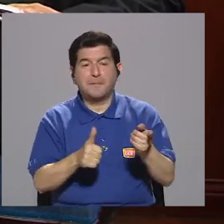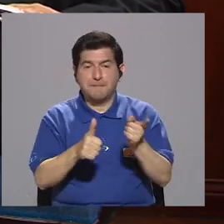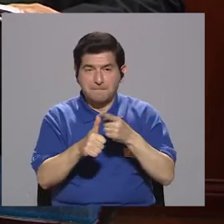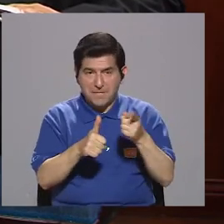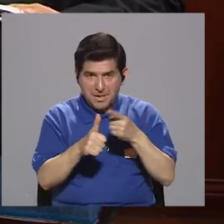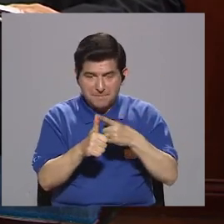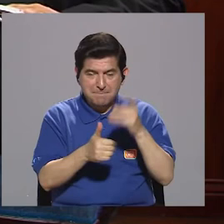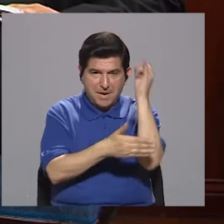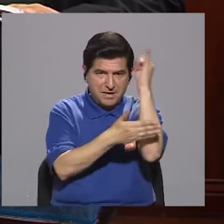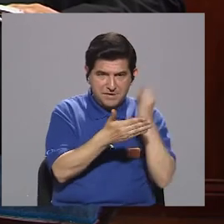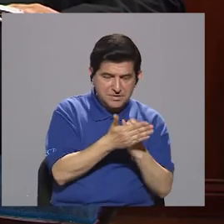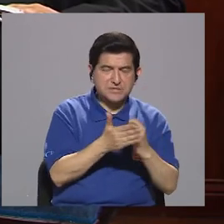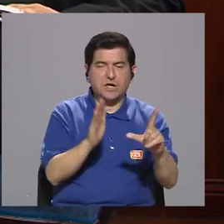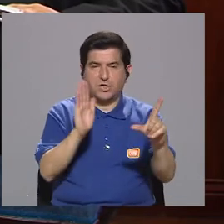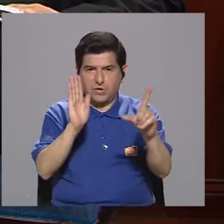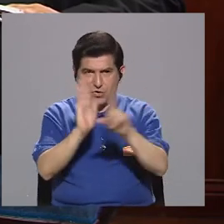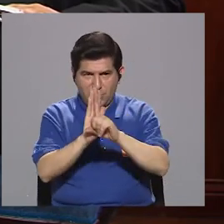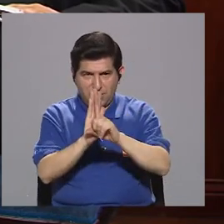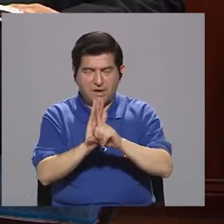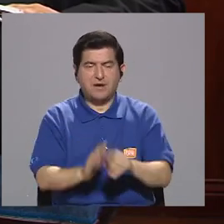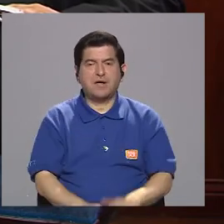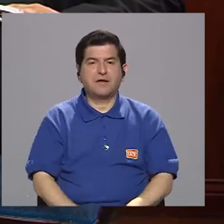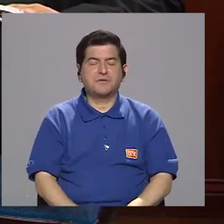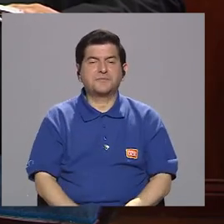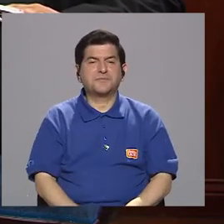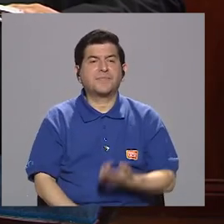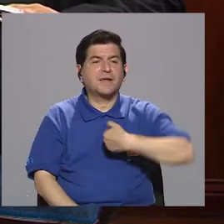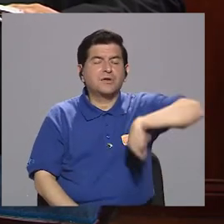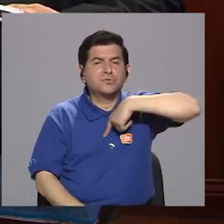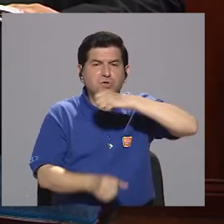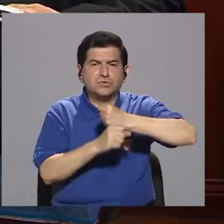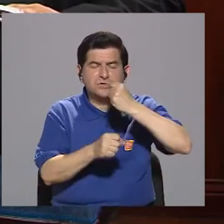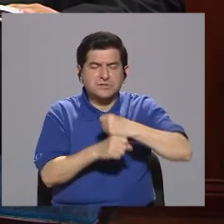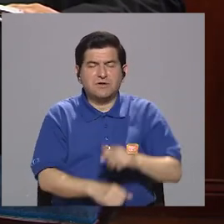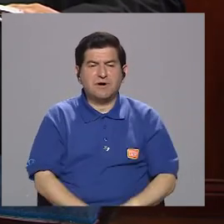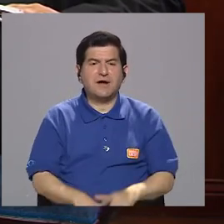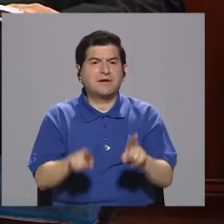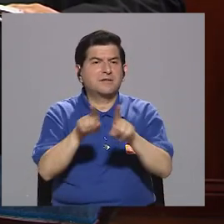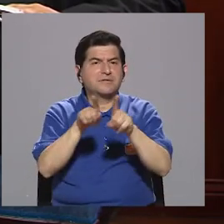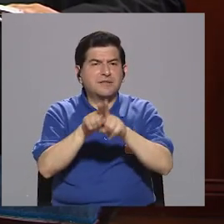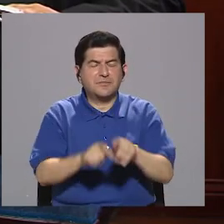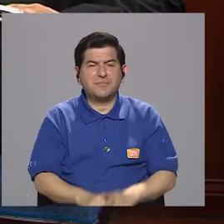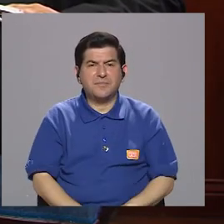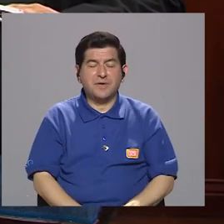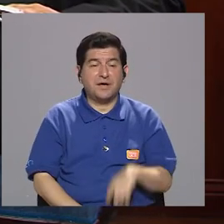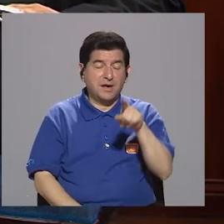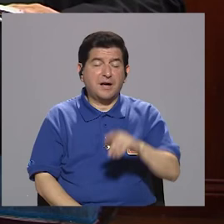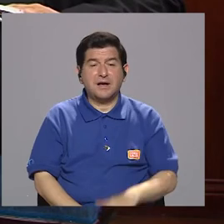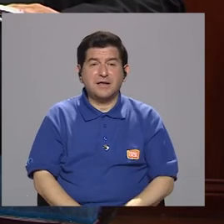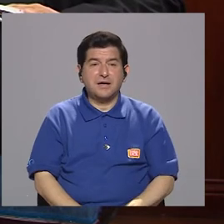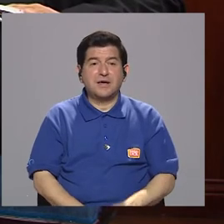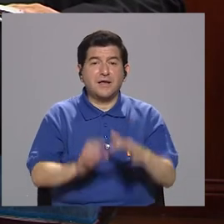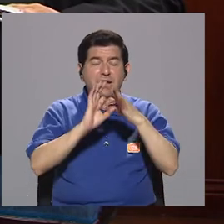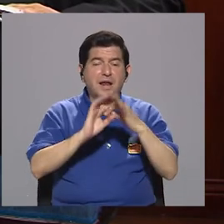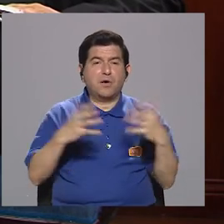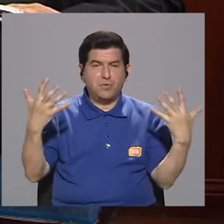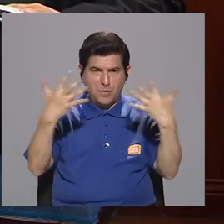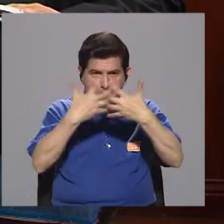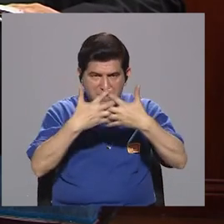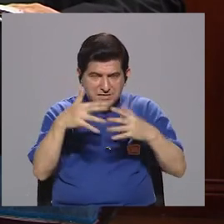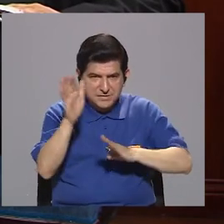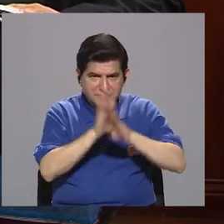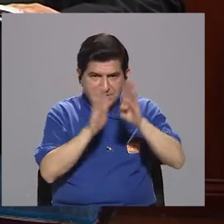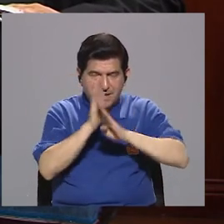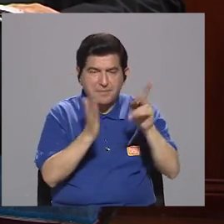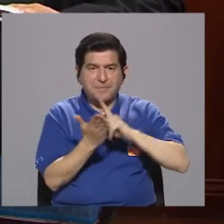prediseño, ya tenemos una ley, ya tenemos, estamos trabajando en una SPEN, que es la sociedad mixta que tendría a cargo